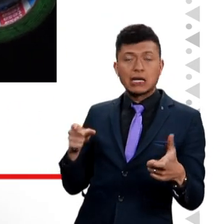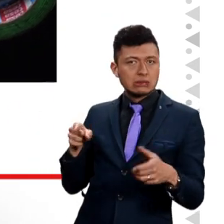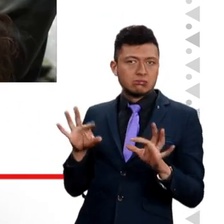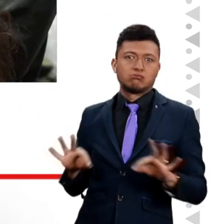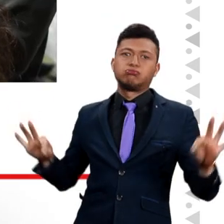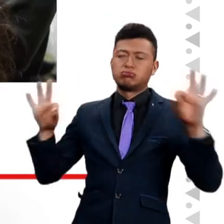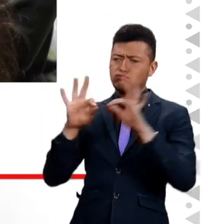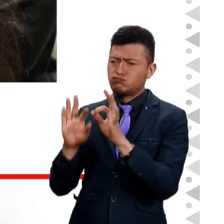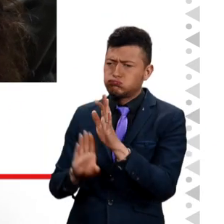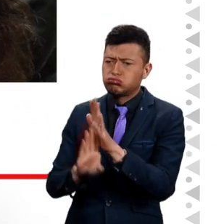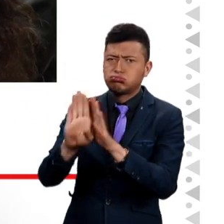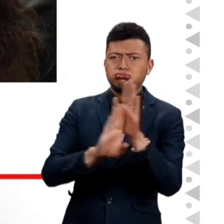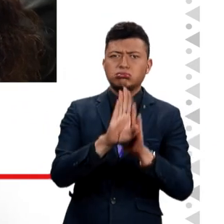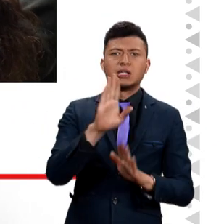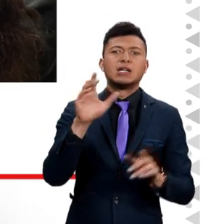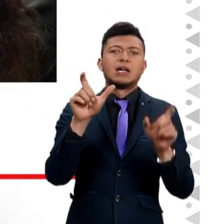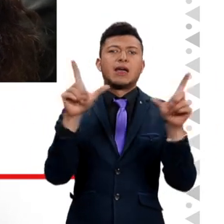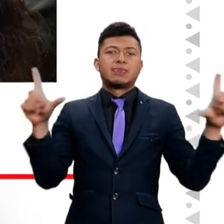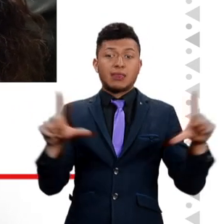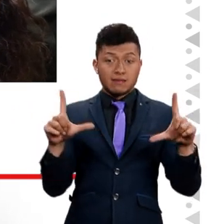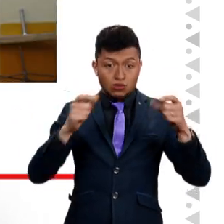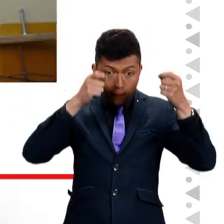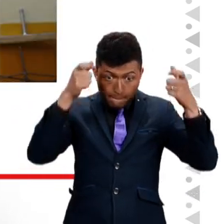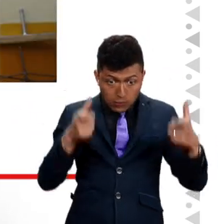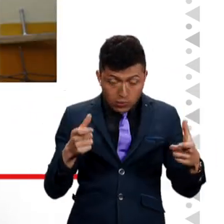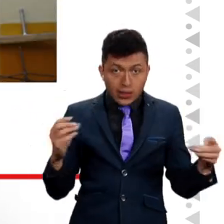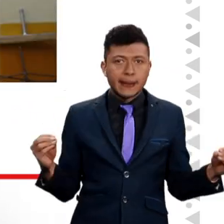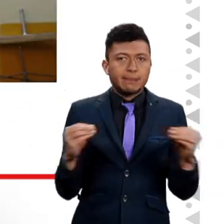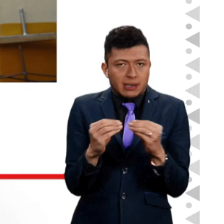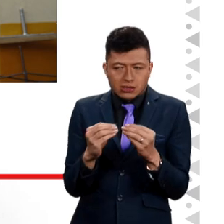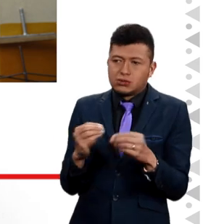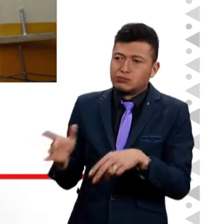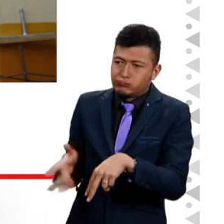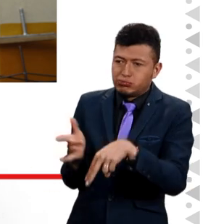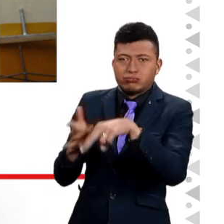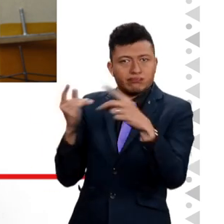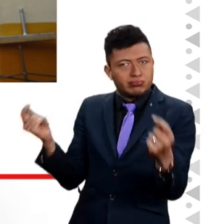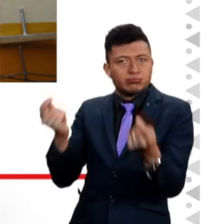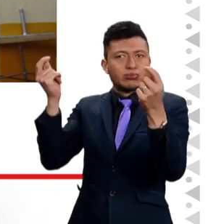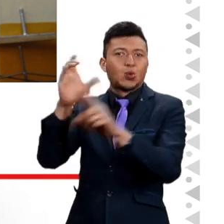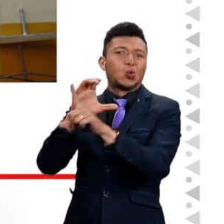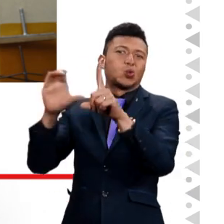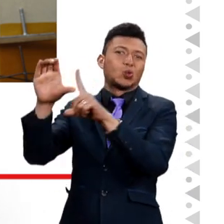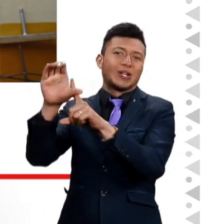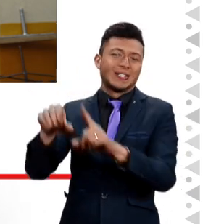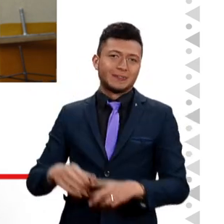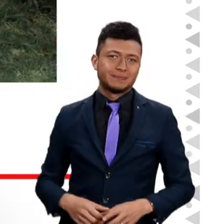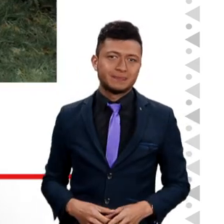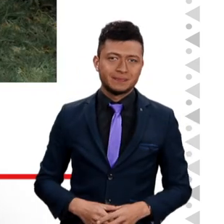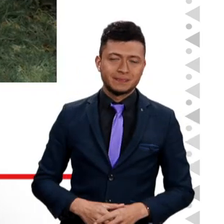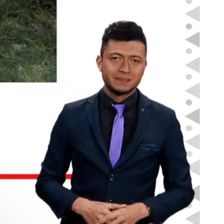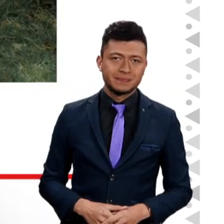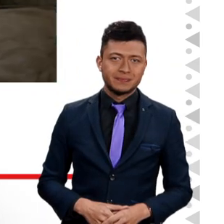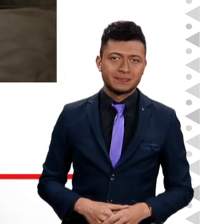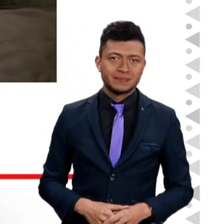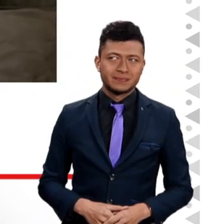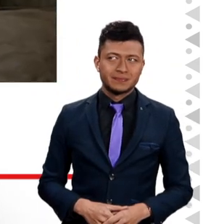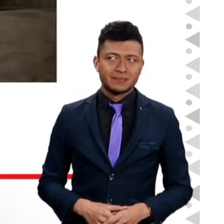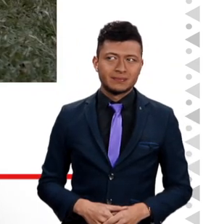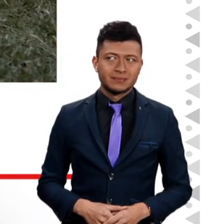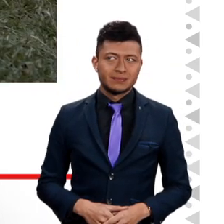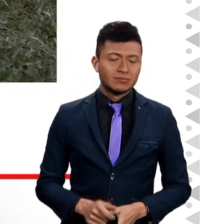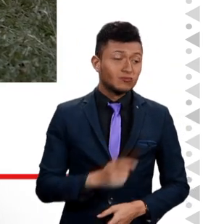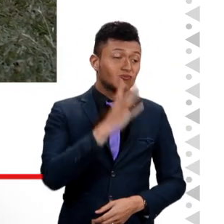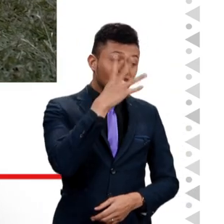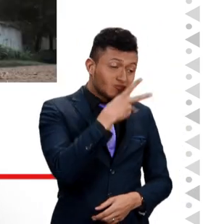pública son importantes para el desarrollo de la televisión pública como tal y de la promoción y generación de cultura. ¿Quién amaneció